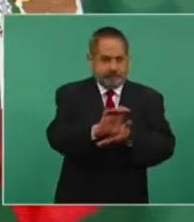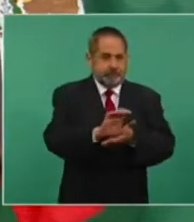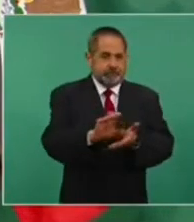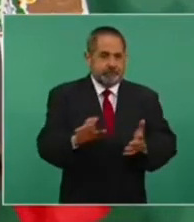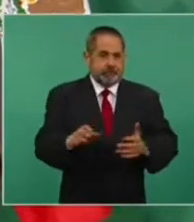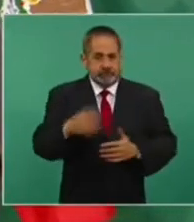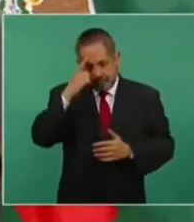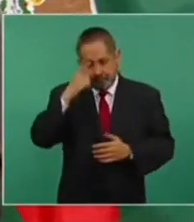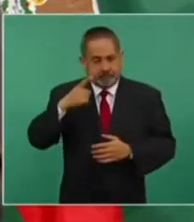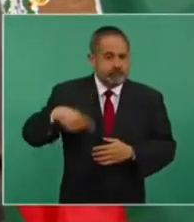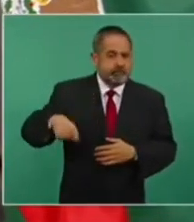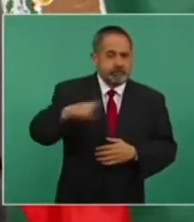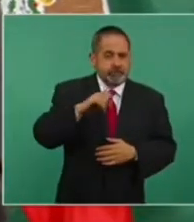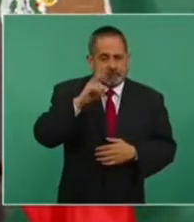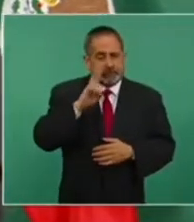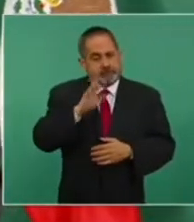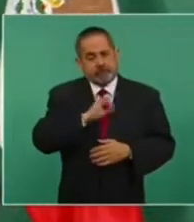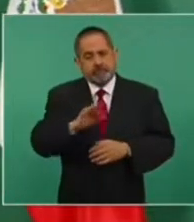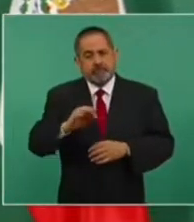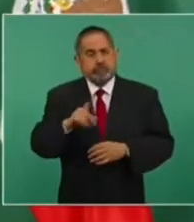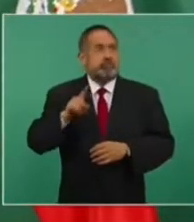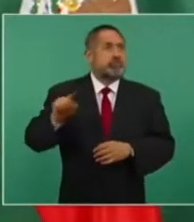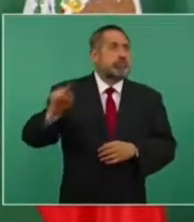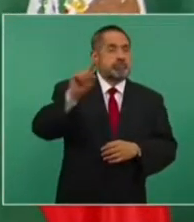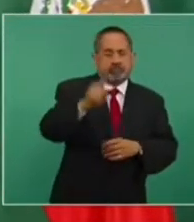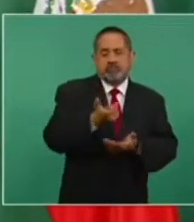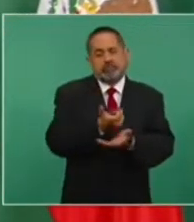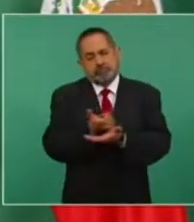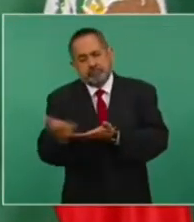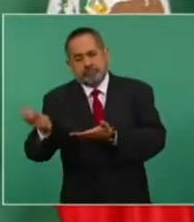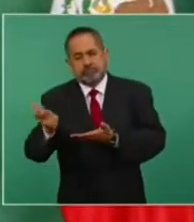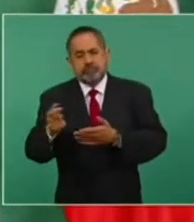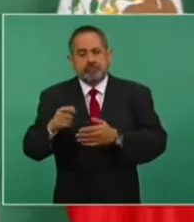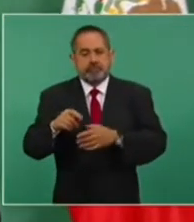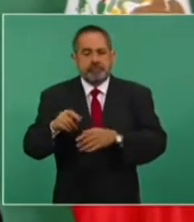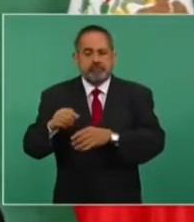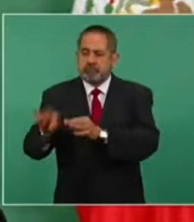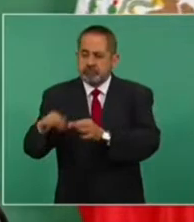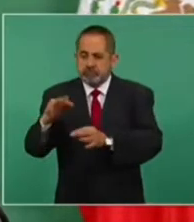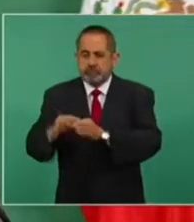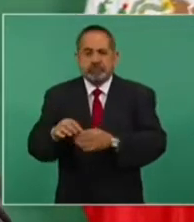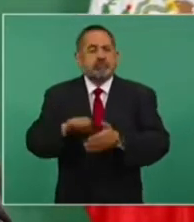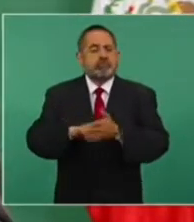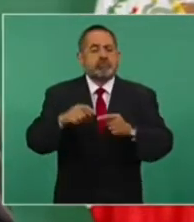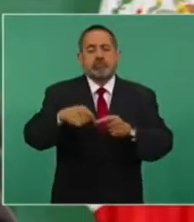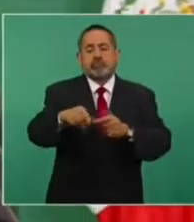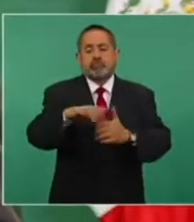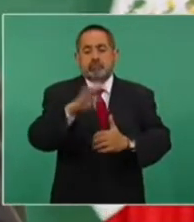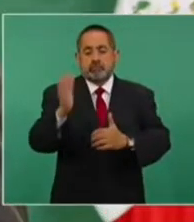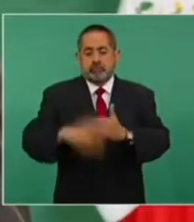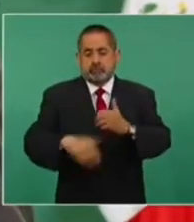para que puedan pagar sus nóminas, por ejemplo, que puedan cerrar el año